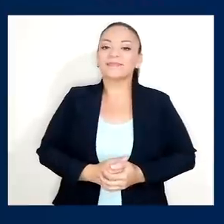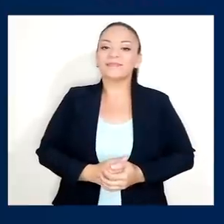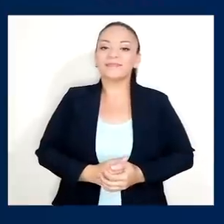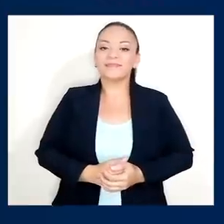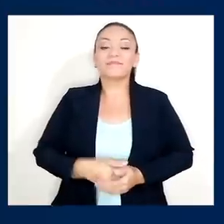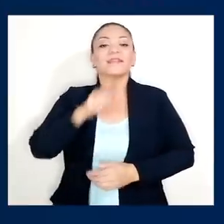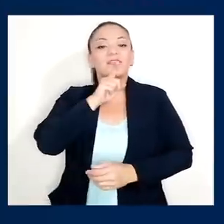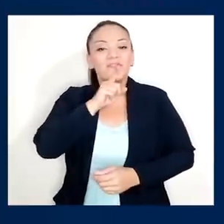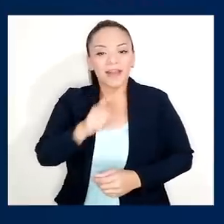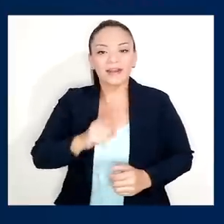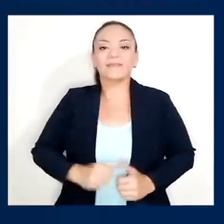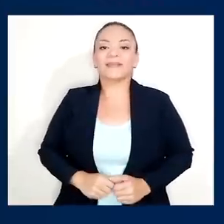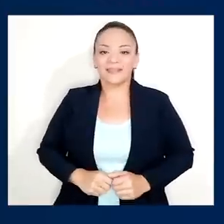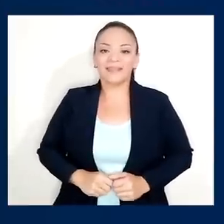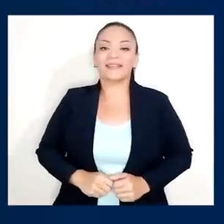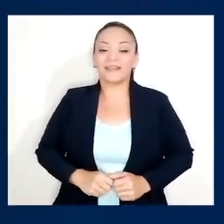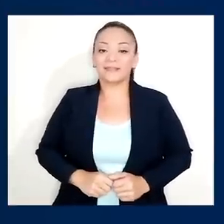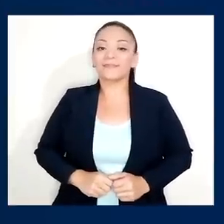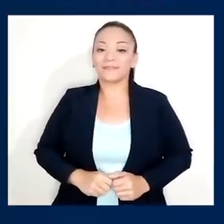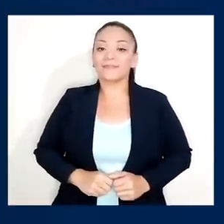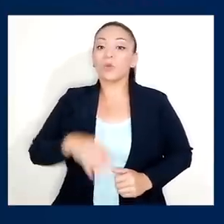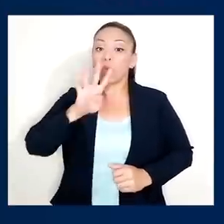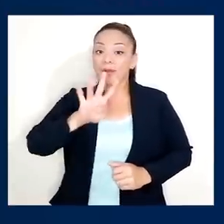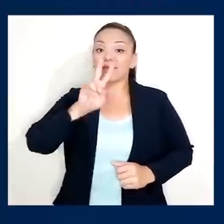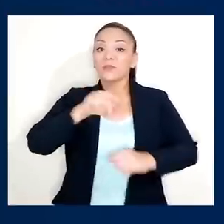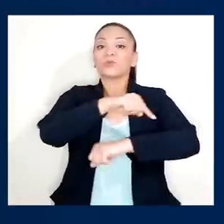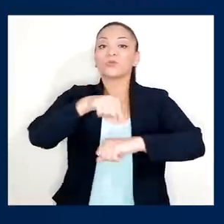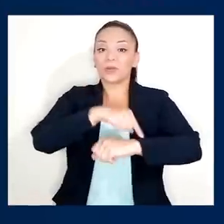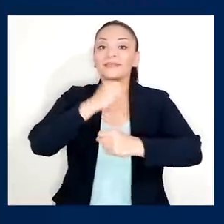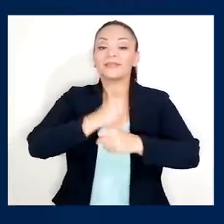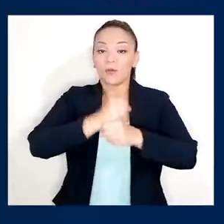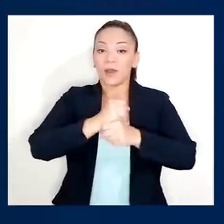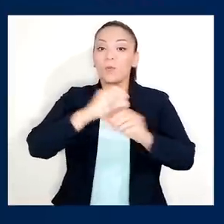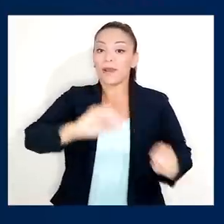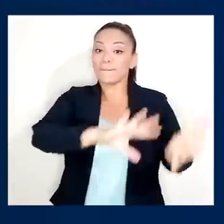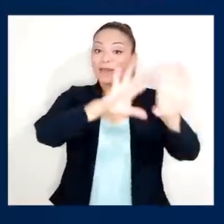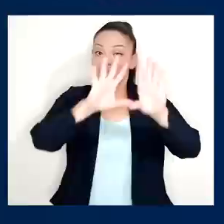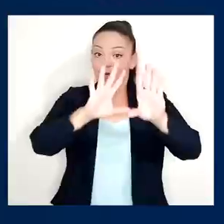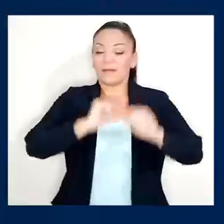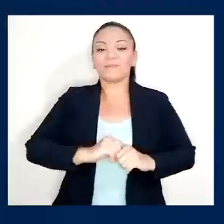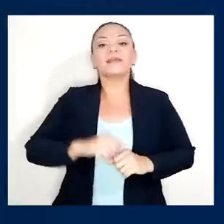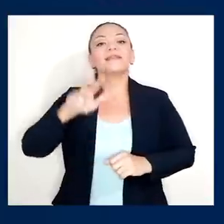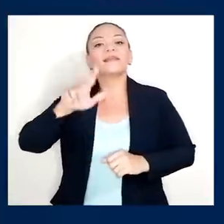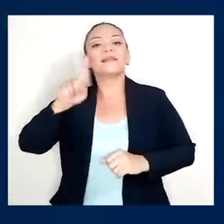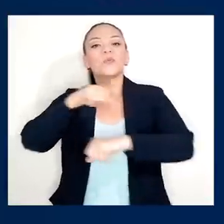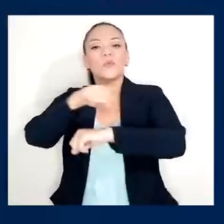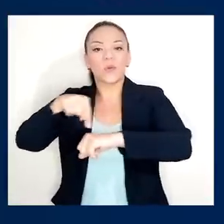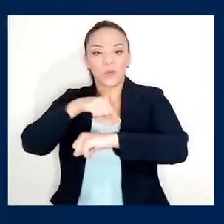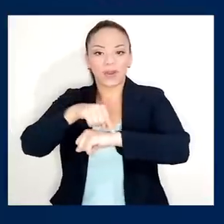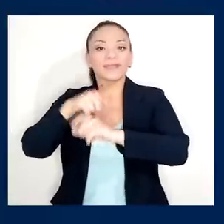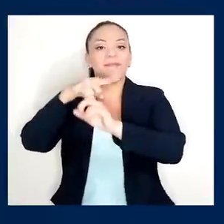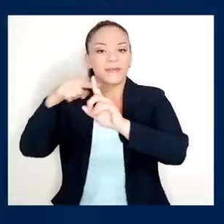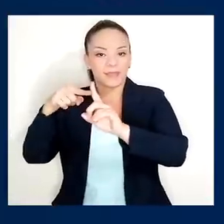que, en realidad, son 42 horas en trabajo diurno y 31 horas